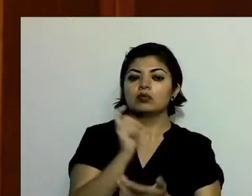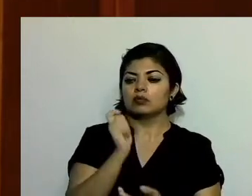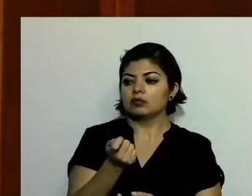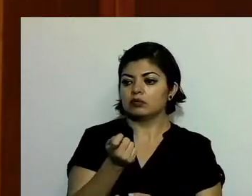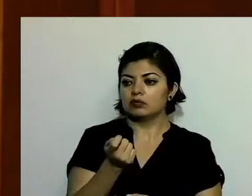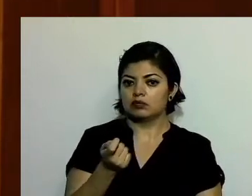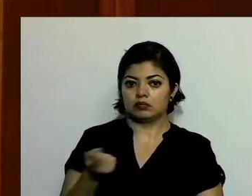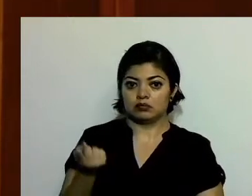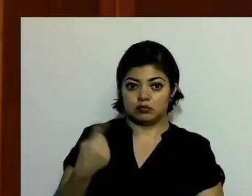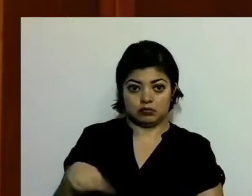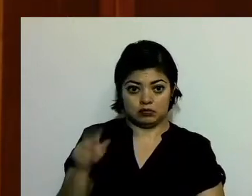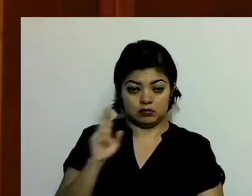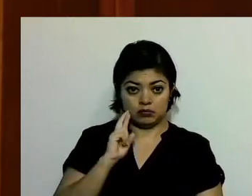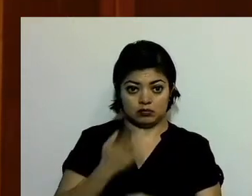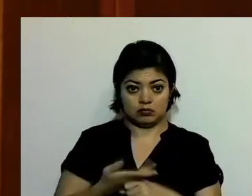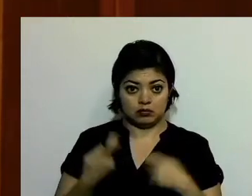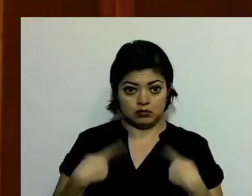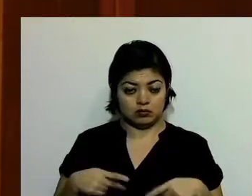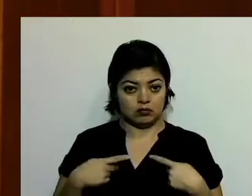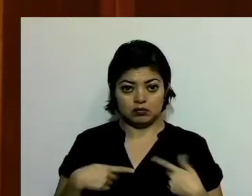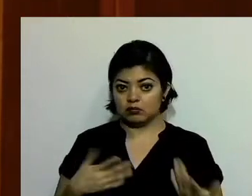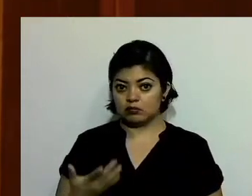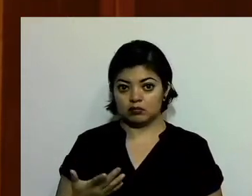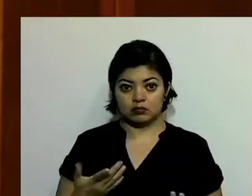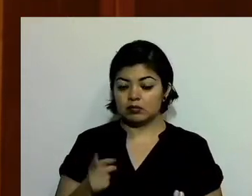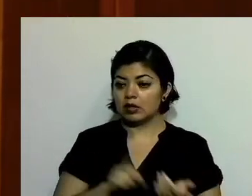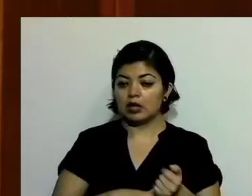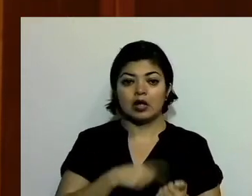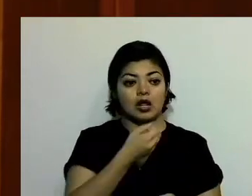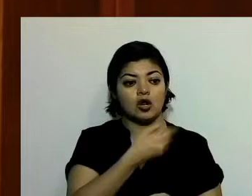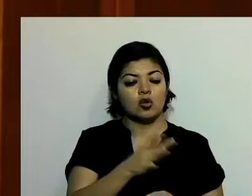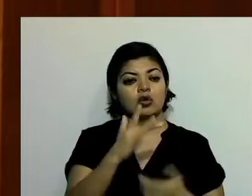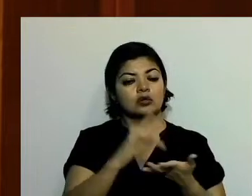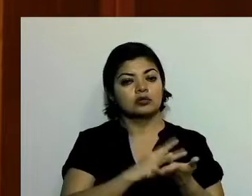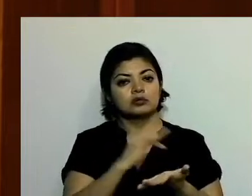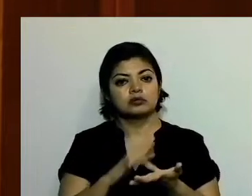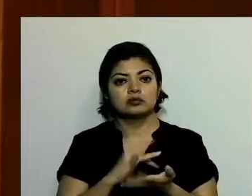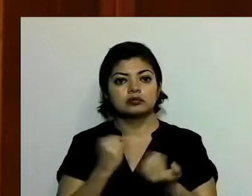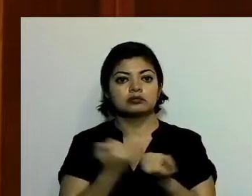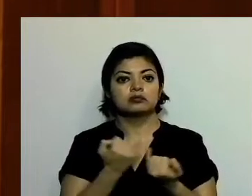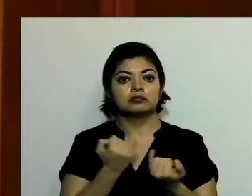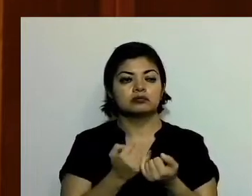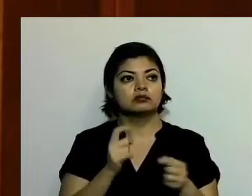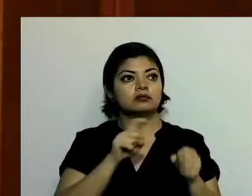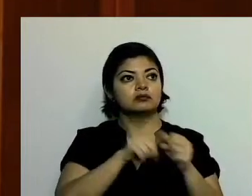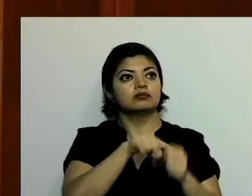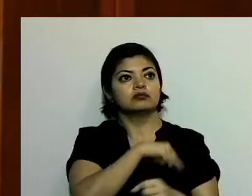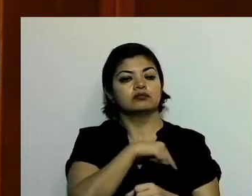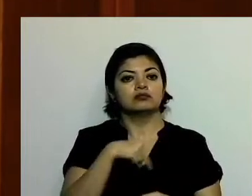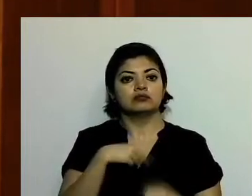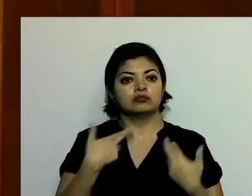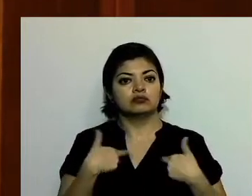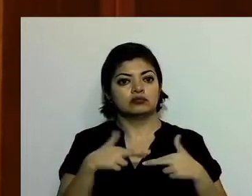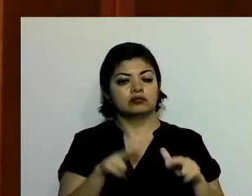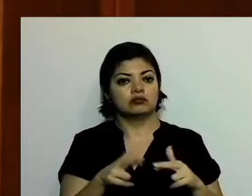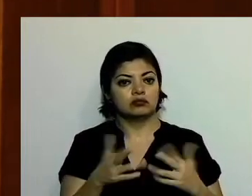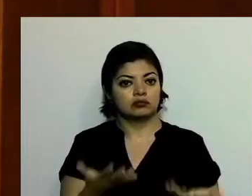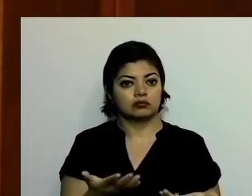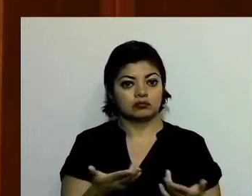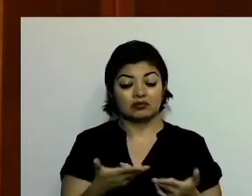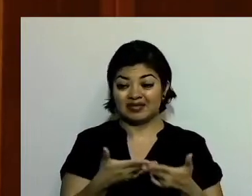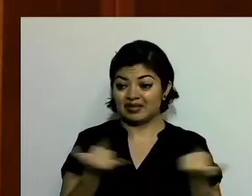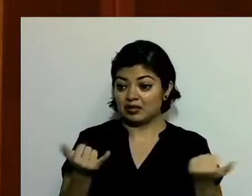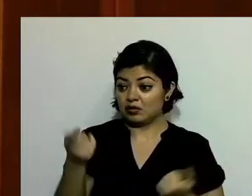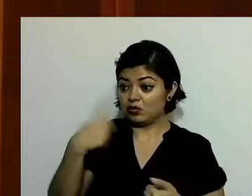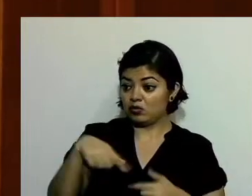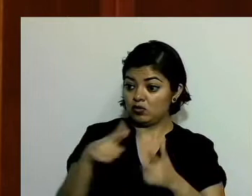-religionarios, a quienes nos apoyan y tienen la afiliación que nosotros representamos. Ninguno de los grupos